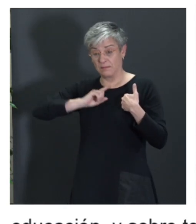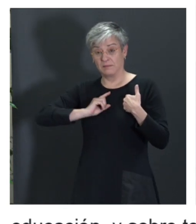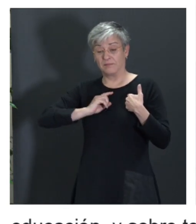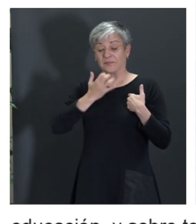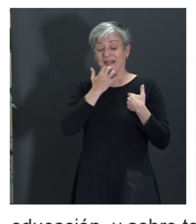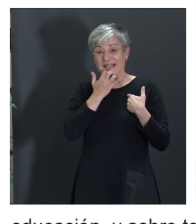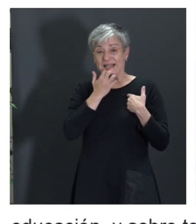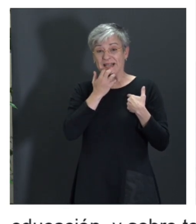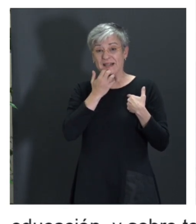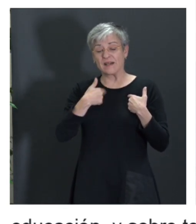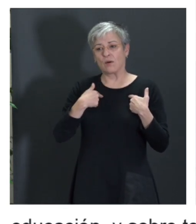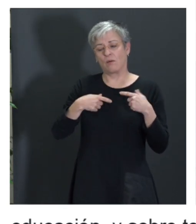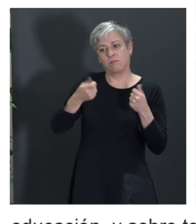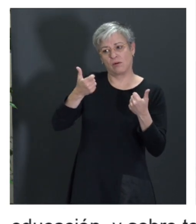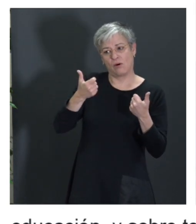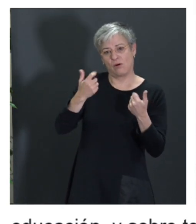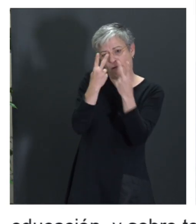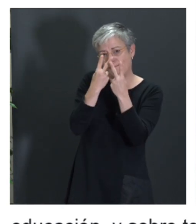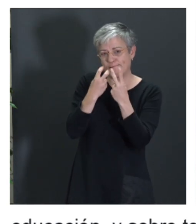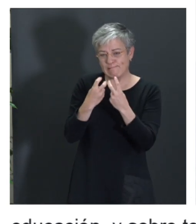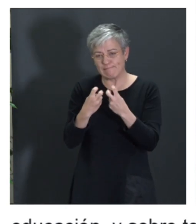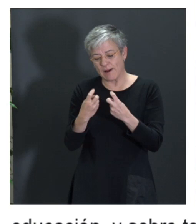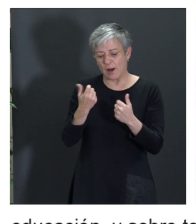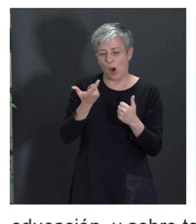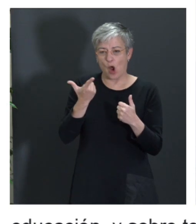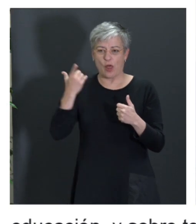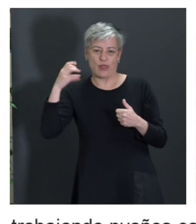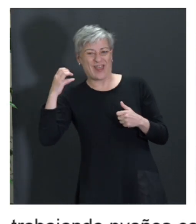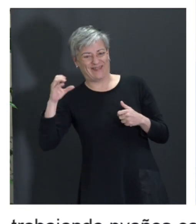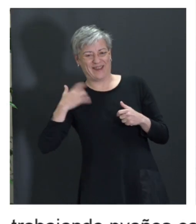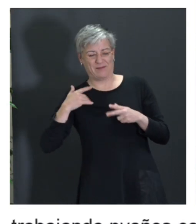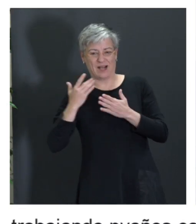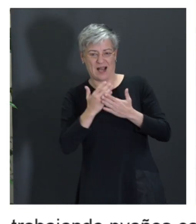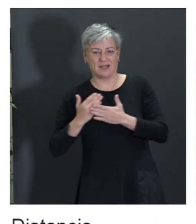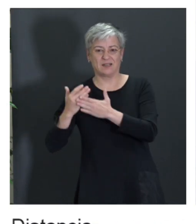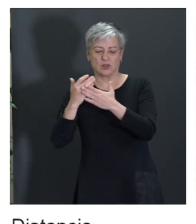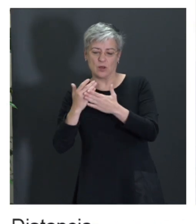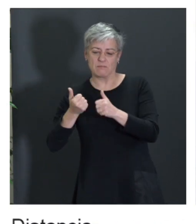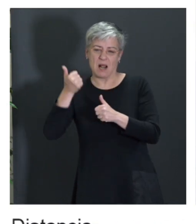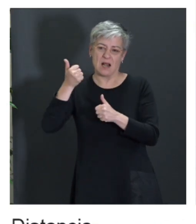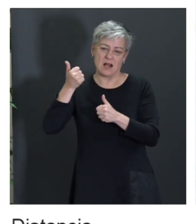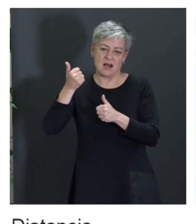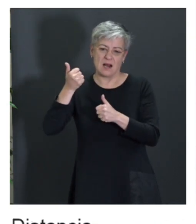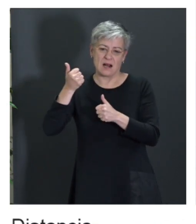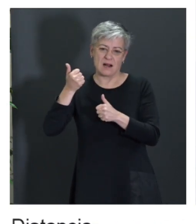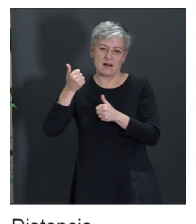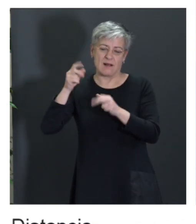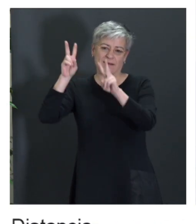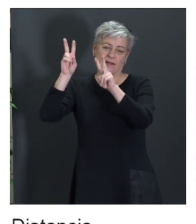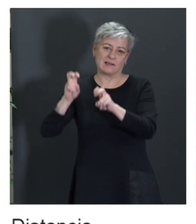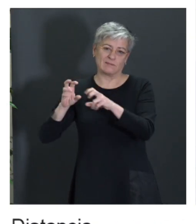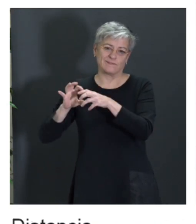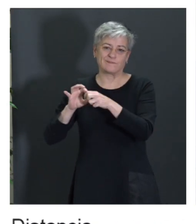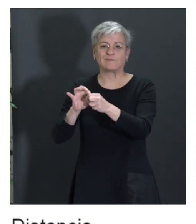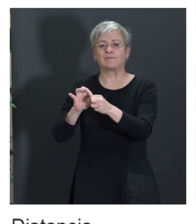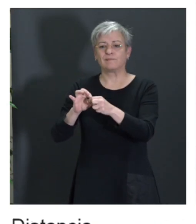tiene interés y cotillea, digamos, mi parte científica, pues, sobre todo, tratamos un poco